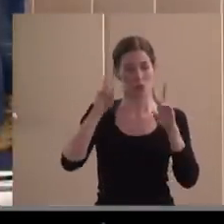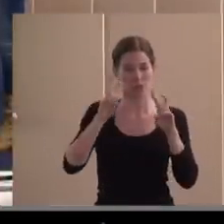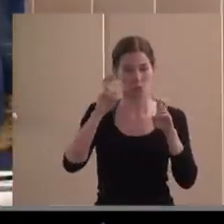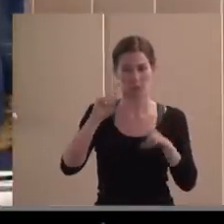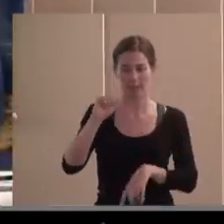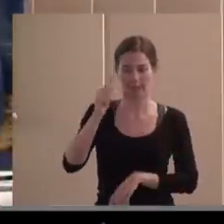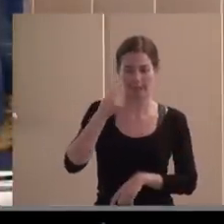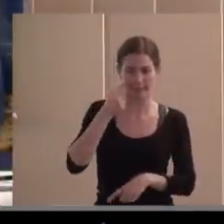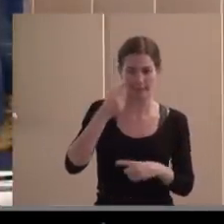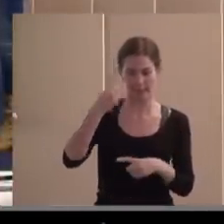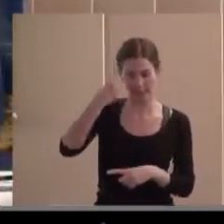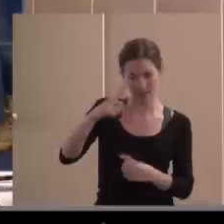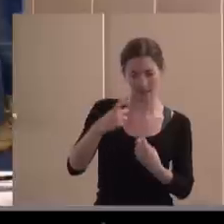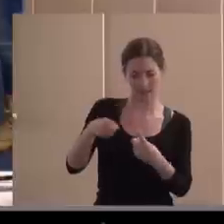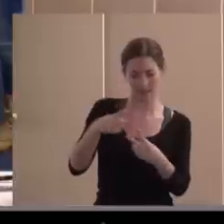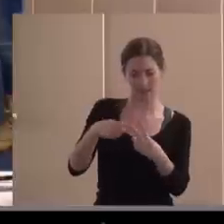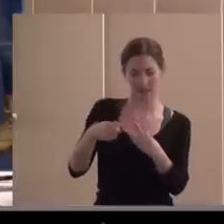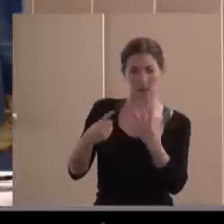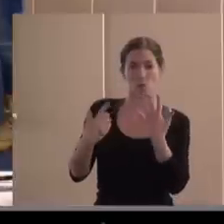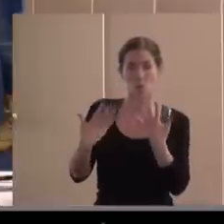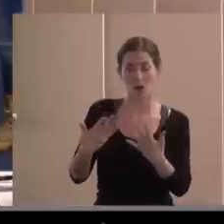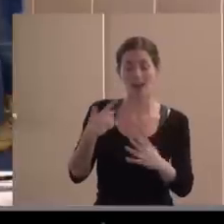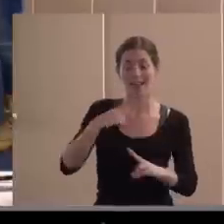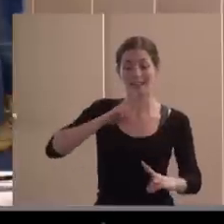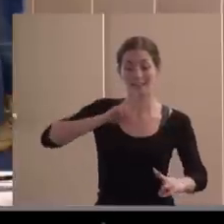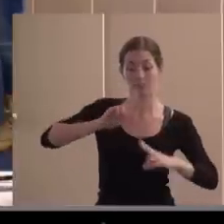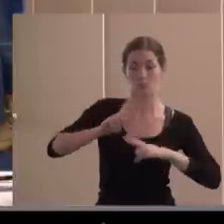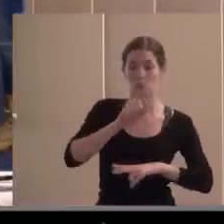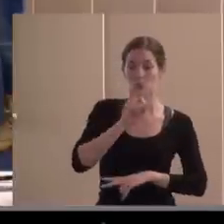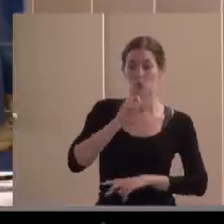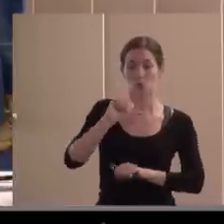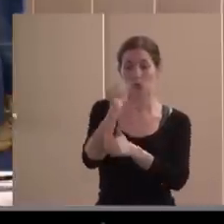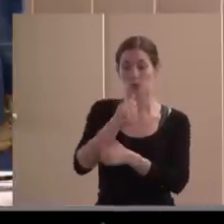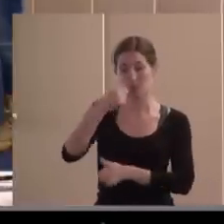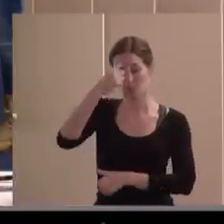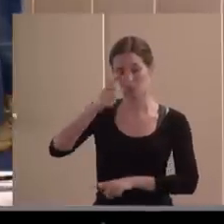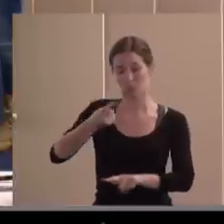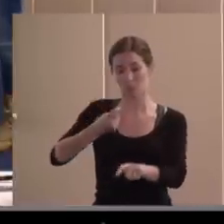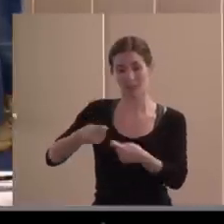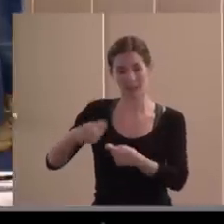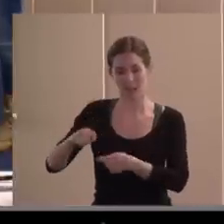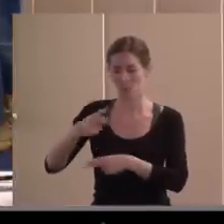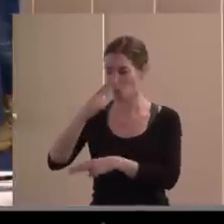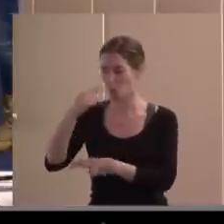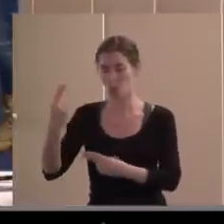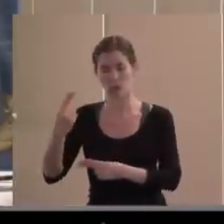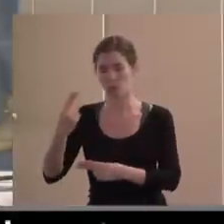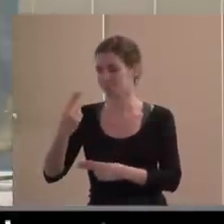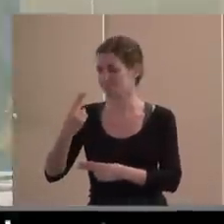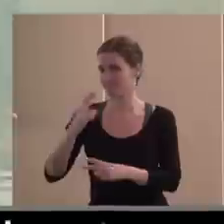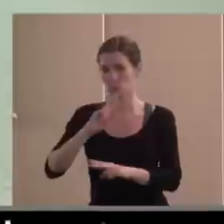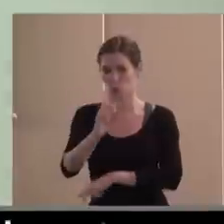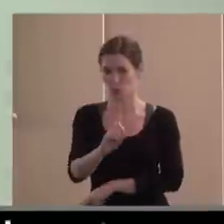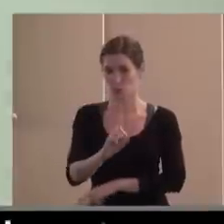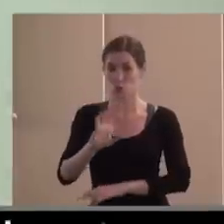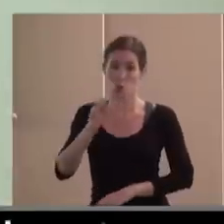una respuesta que sin duda ni el mercado ni lo público le van a dar o le van a dar a Toro Pasado décadas después.